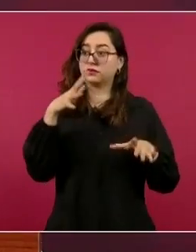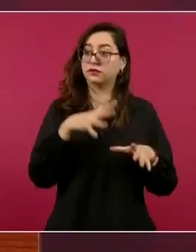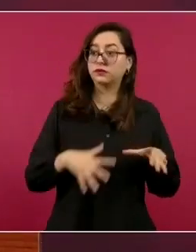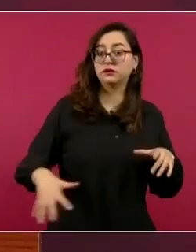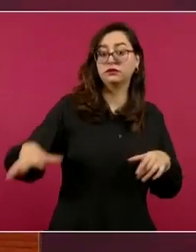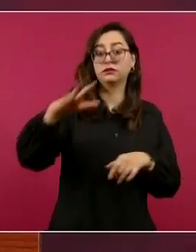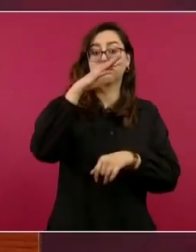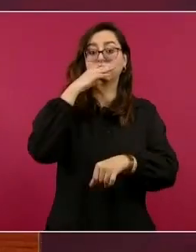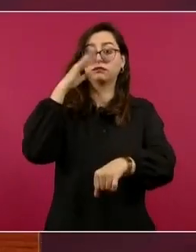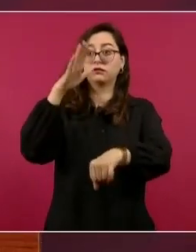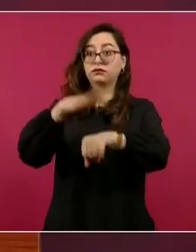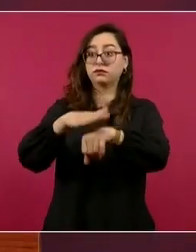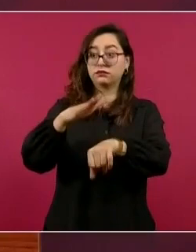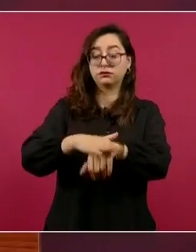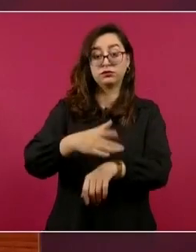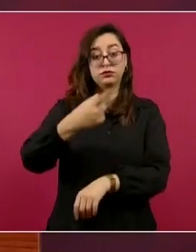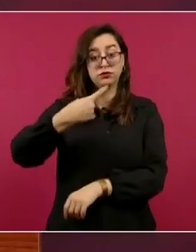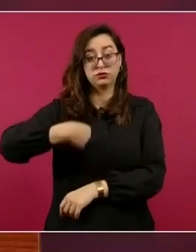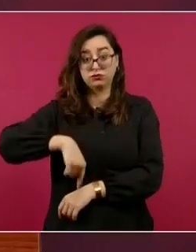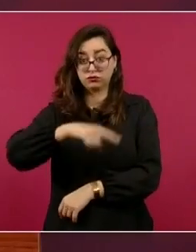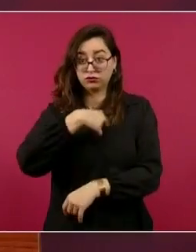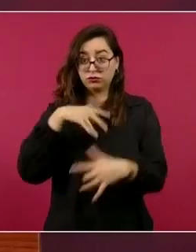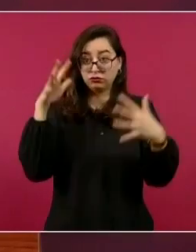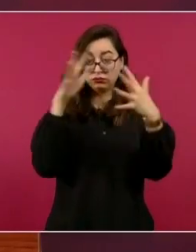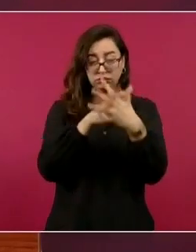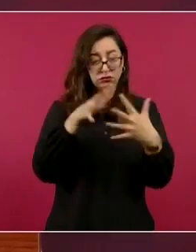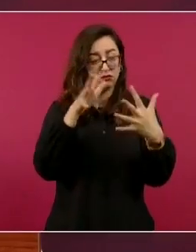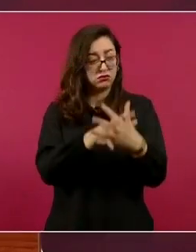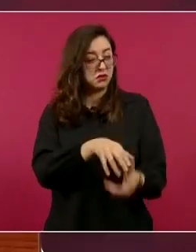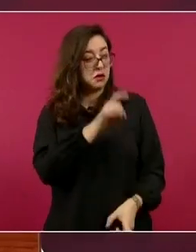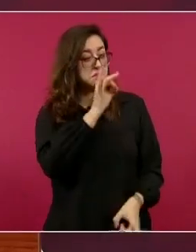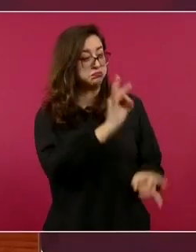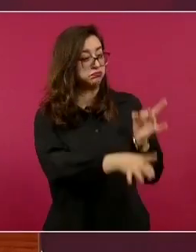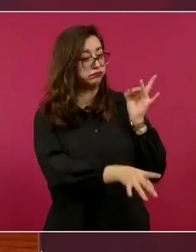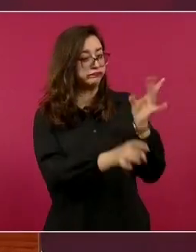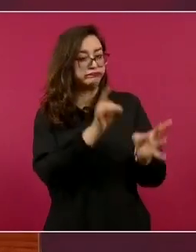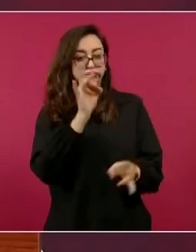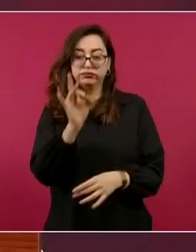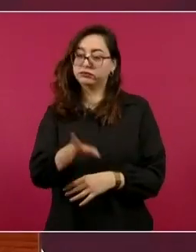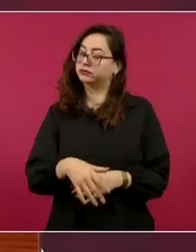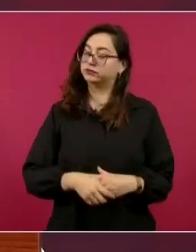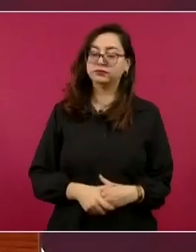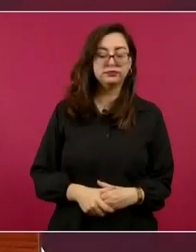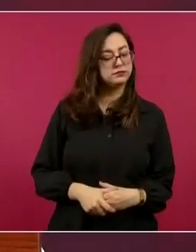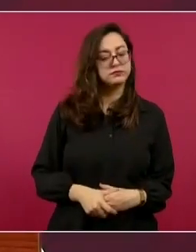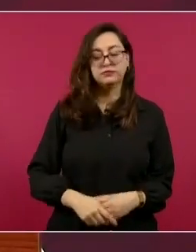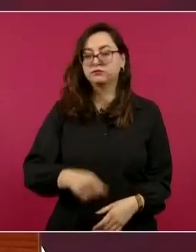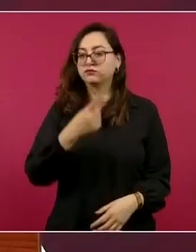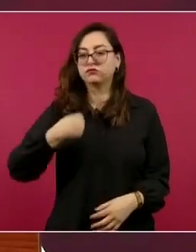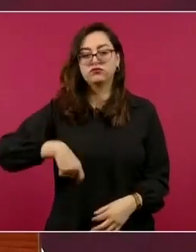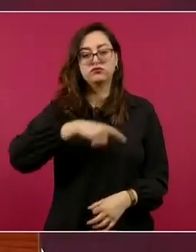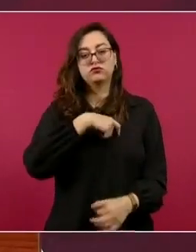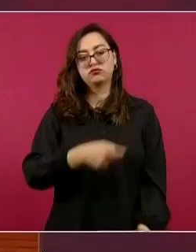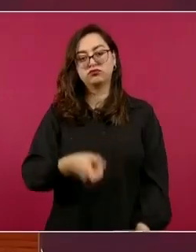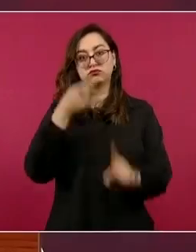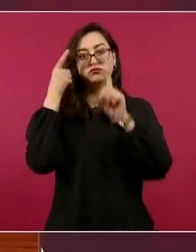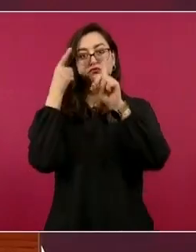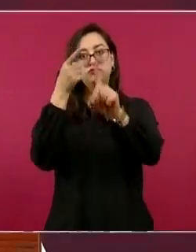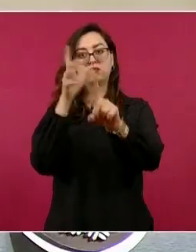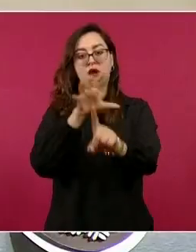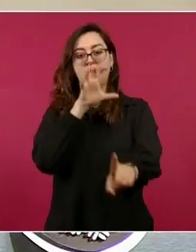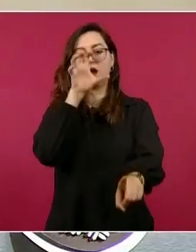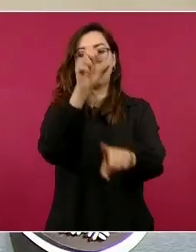vinimos a ganar una guerra, venimos a construir la paz.